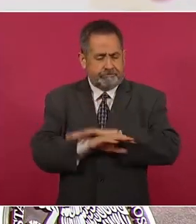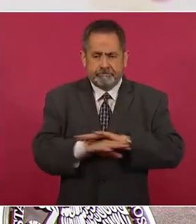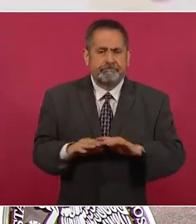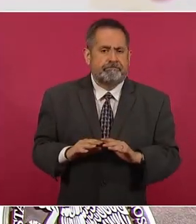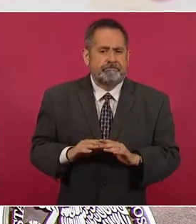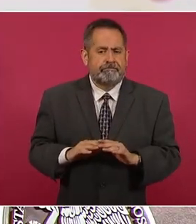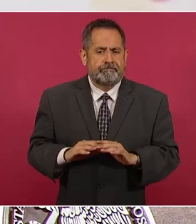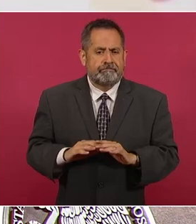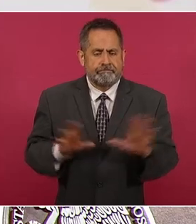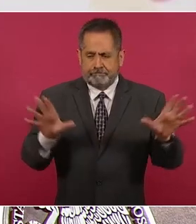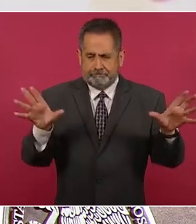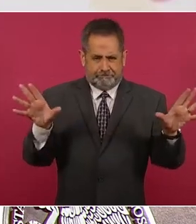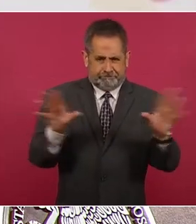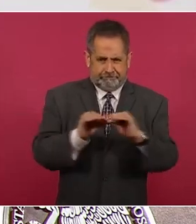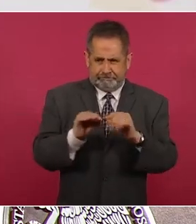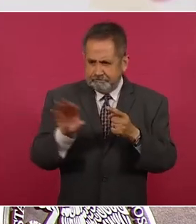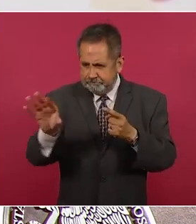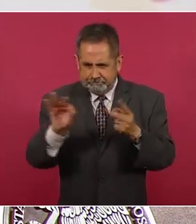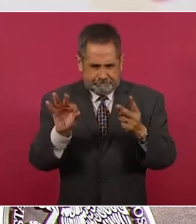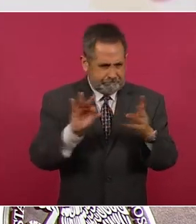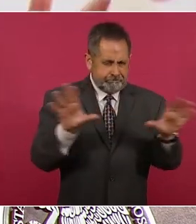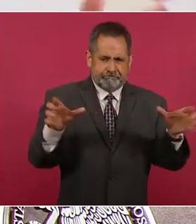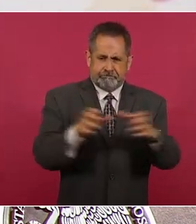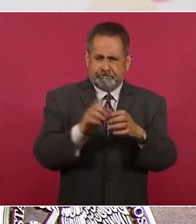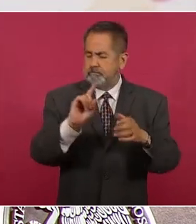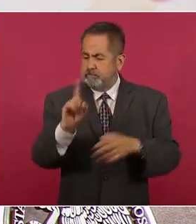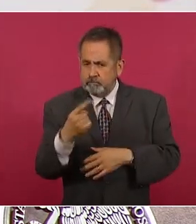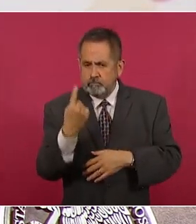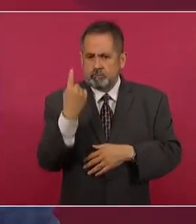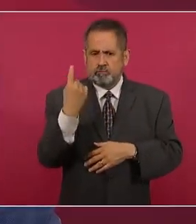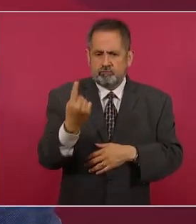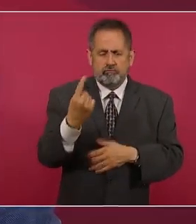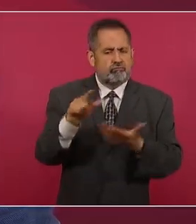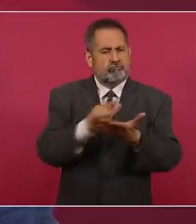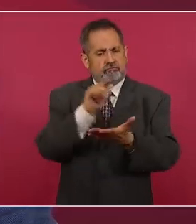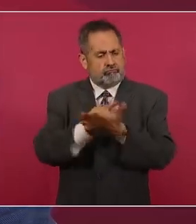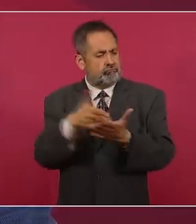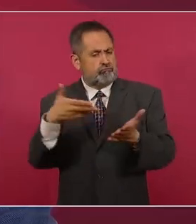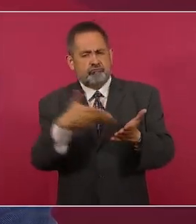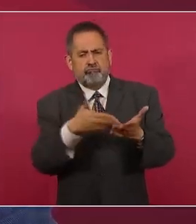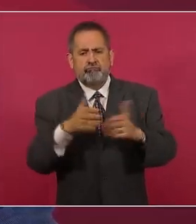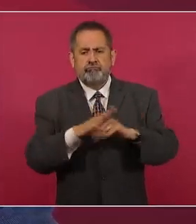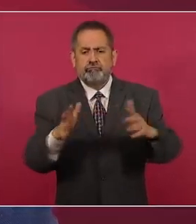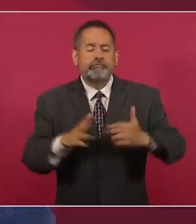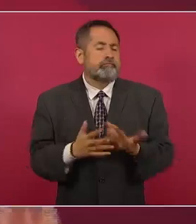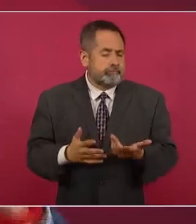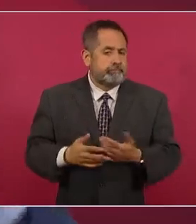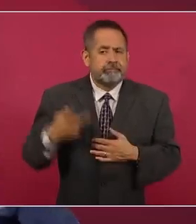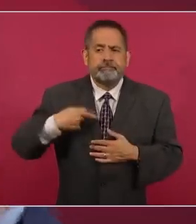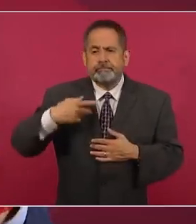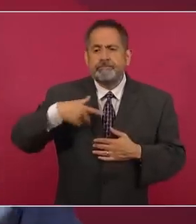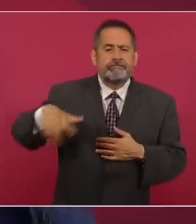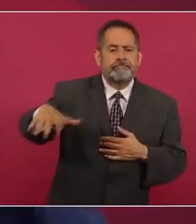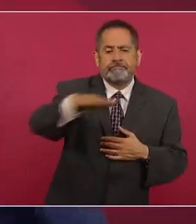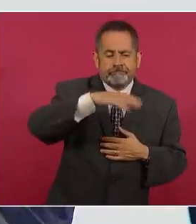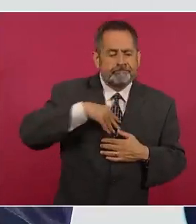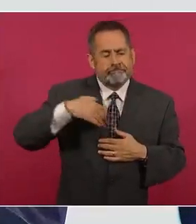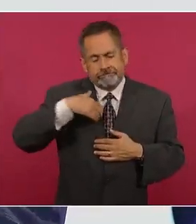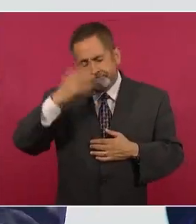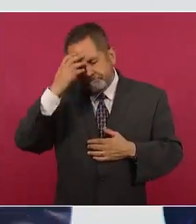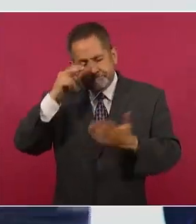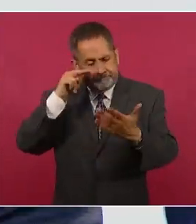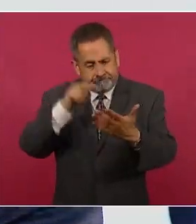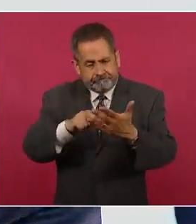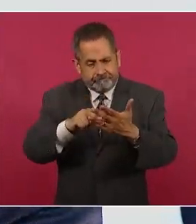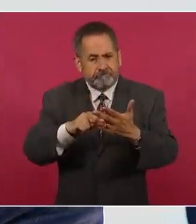sea funcional, sea más eficiente. Lo que estamos logrando con esta reforma es que los ciudadanos tengan un